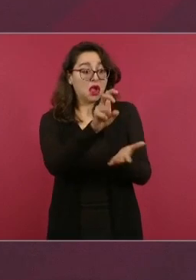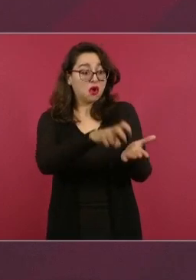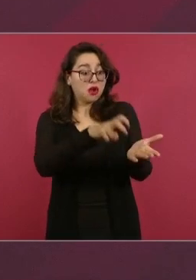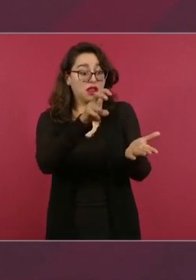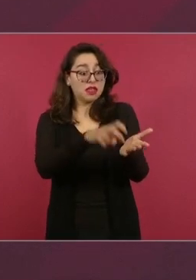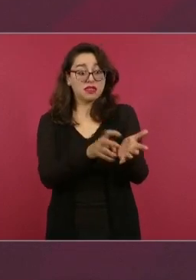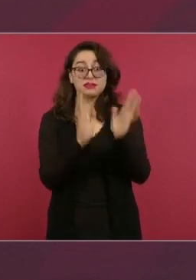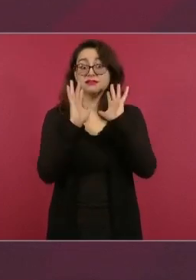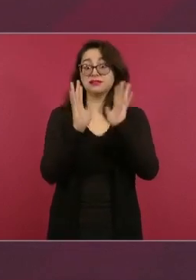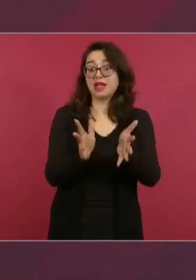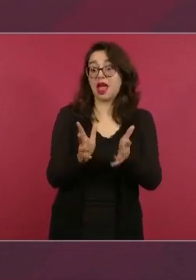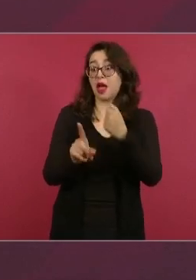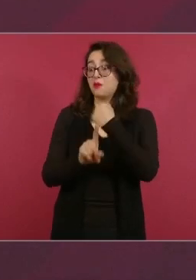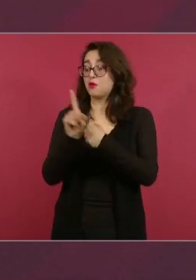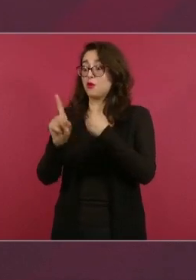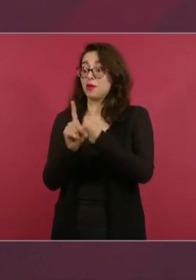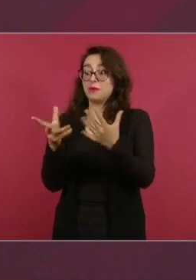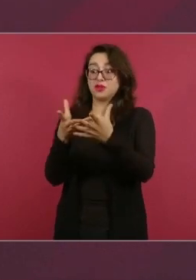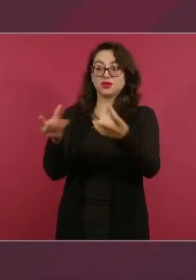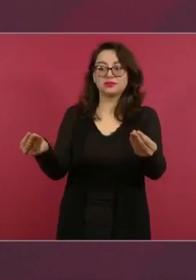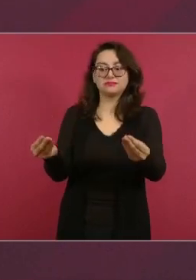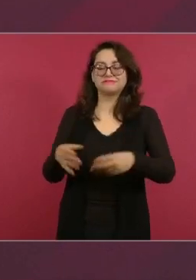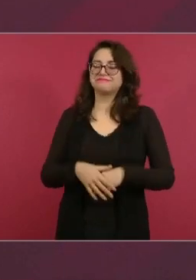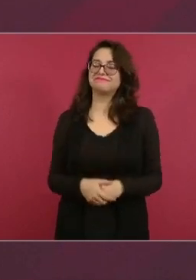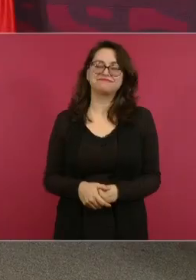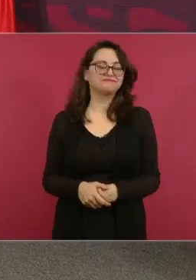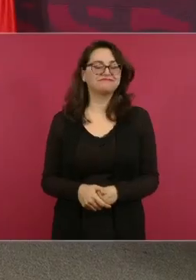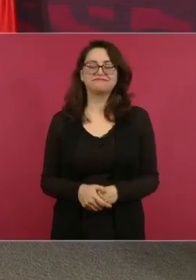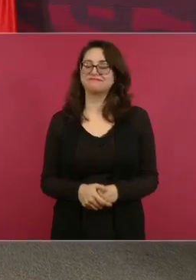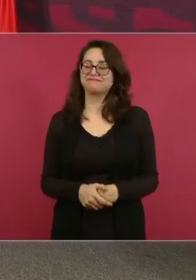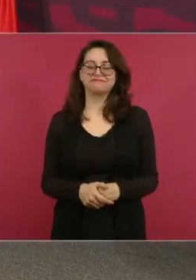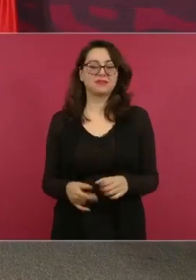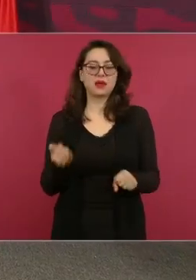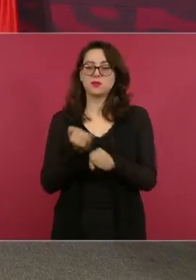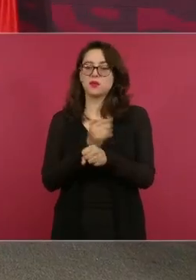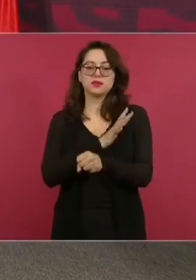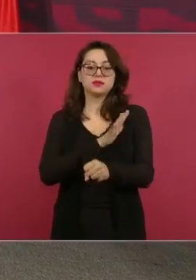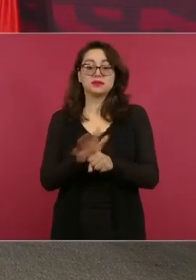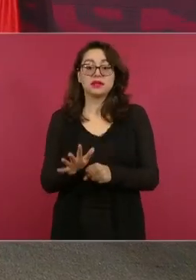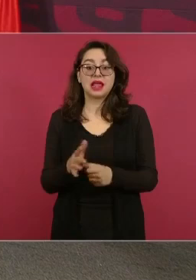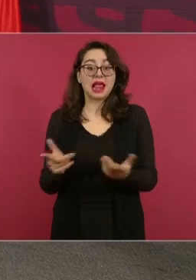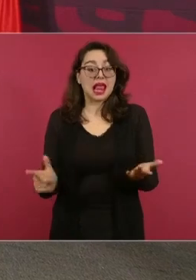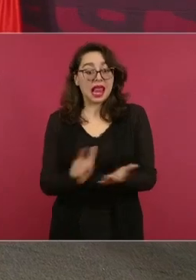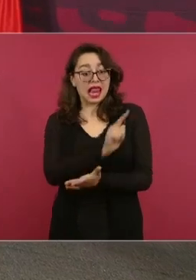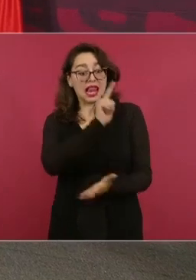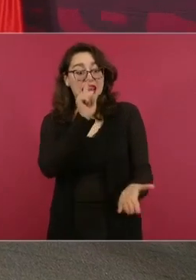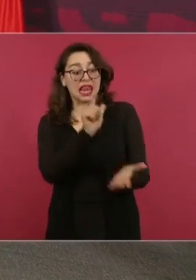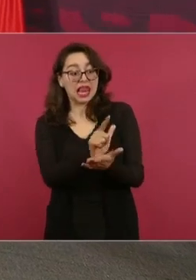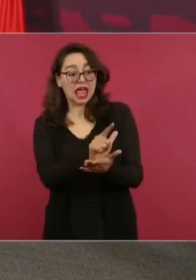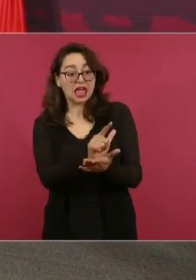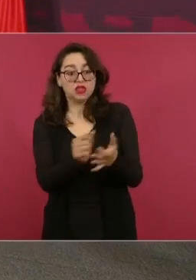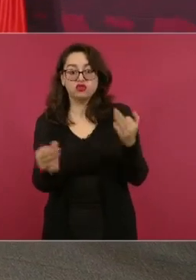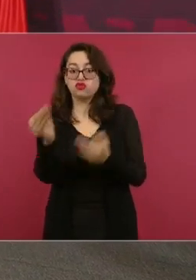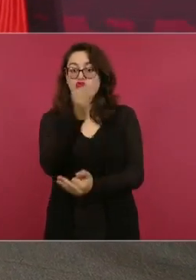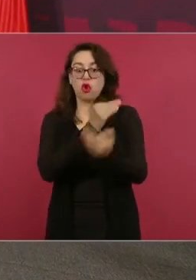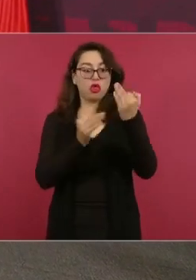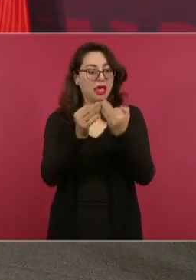porque no hay ninguna ley que diga que se permite robar,